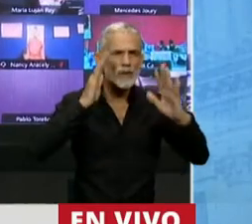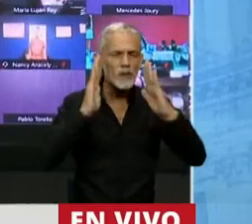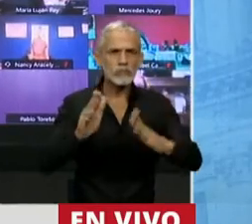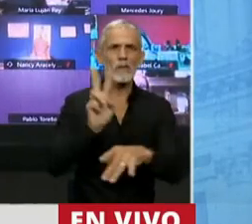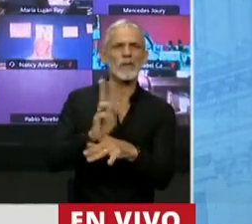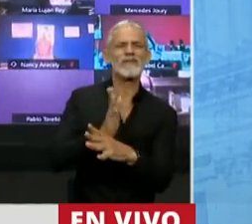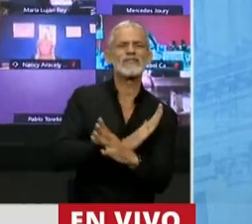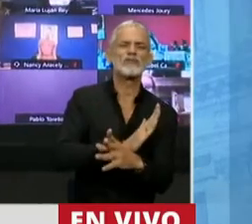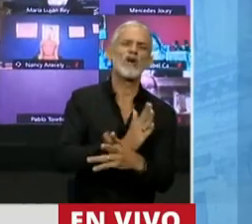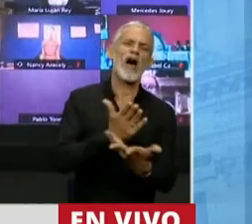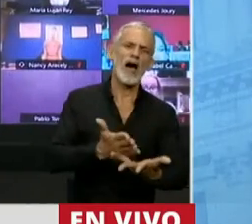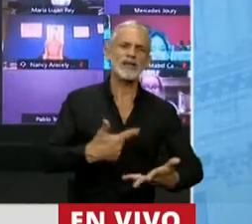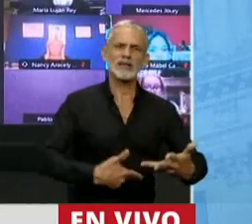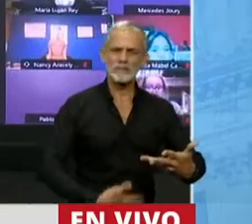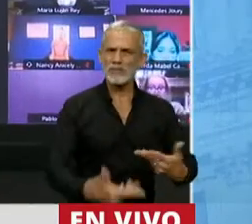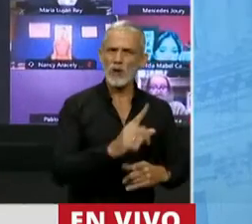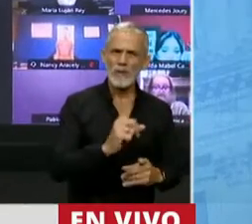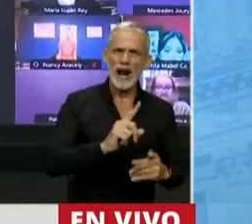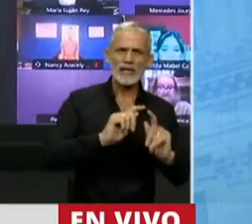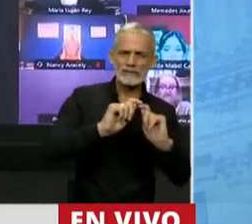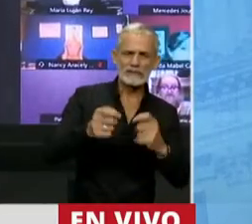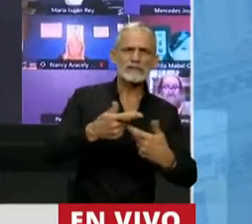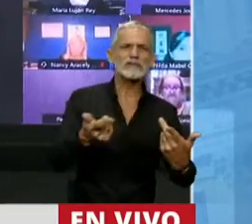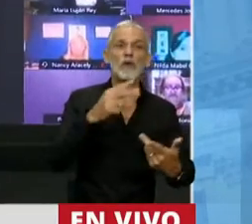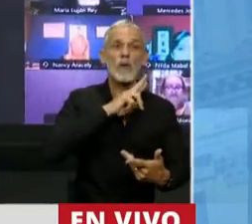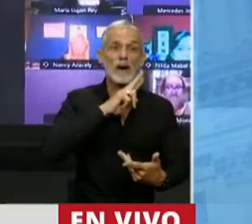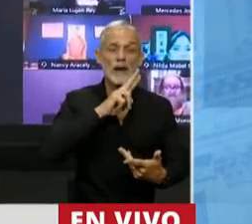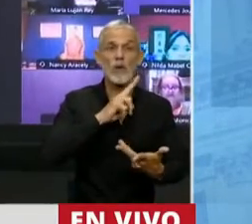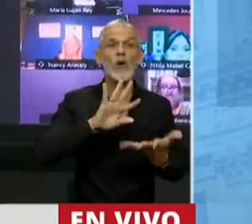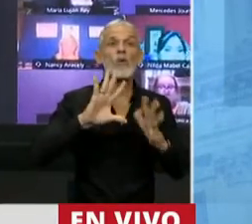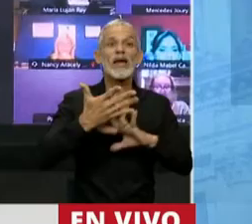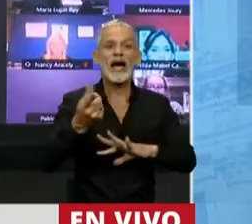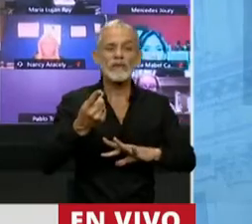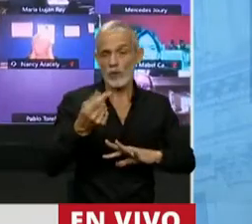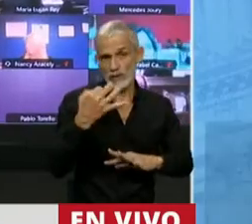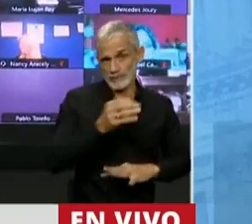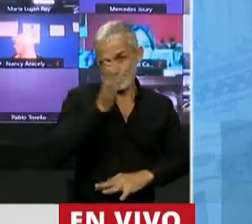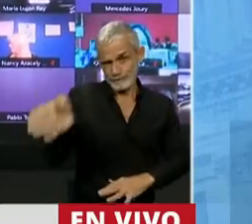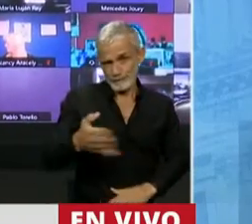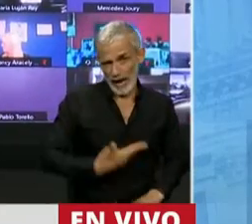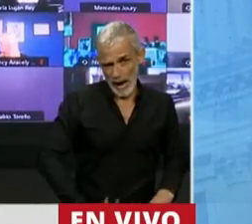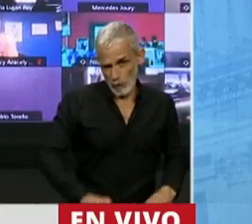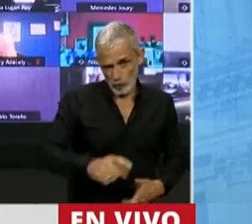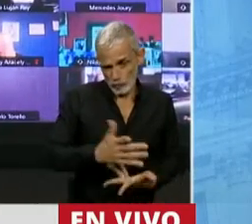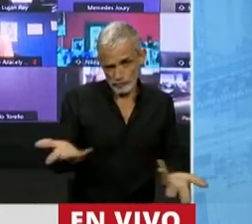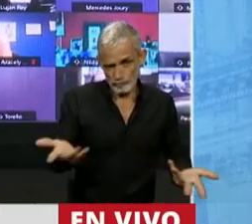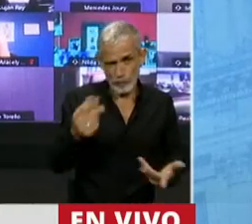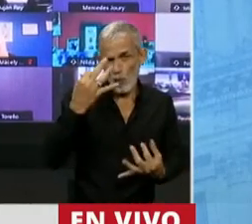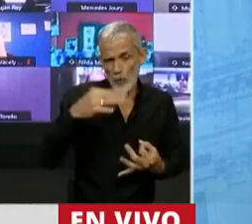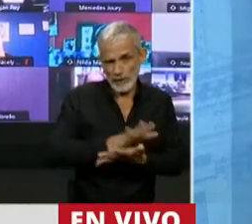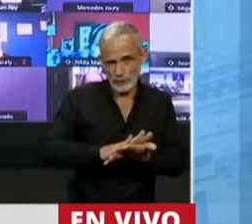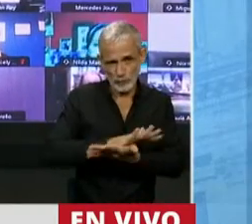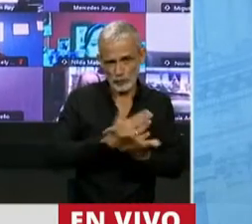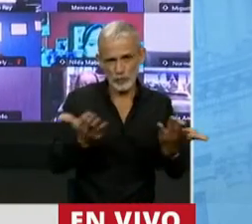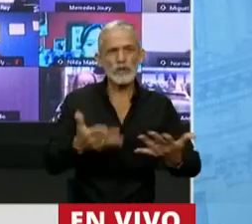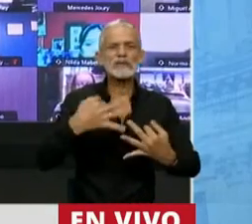prevención, la única alternativa que le estamos dando a la mujer es que tenga que someterse a un aborto. Por eso creo yo que